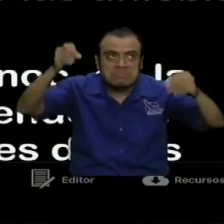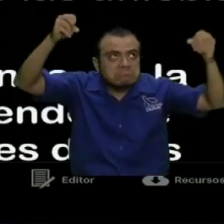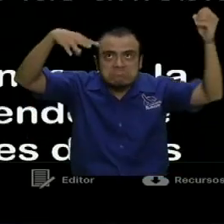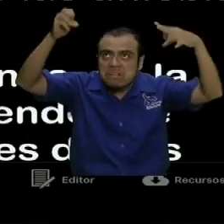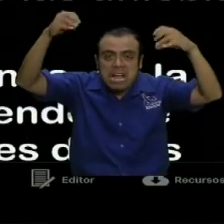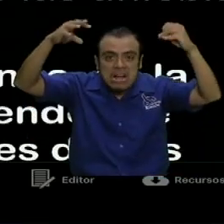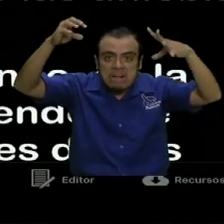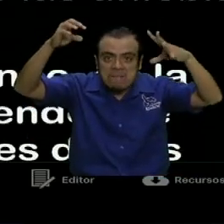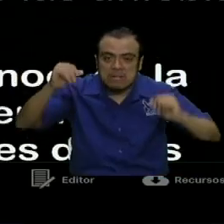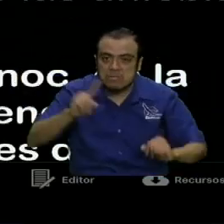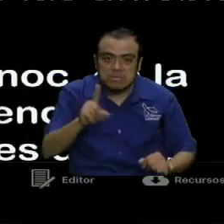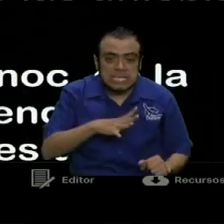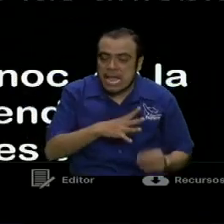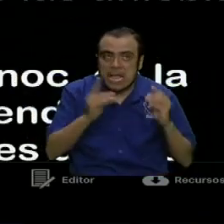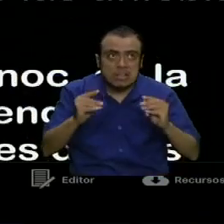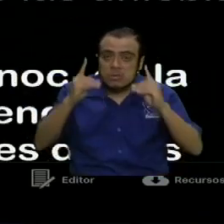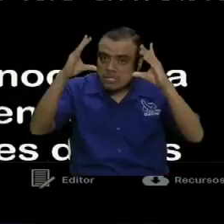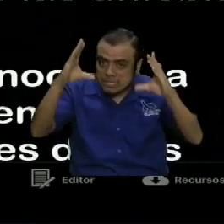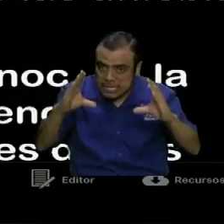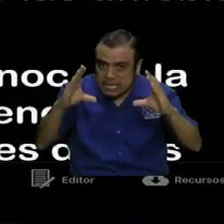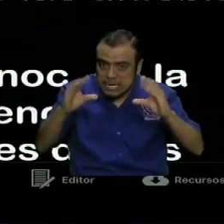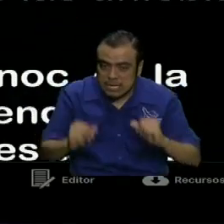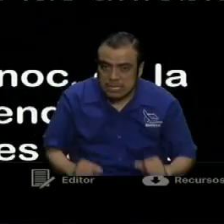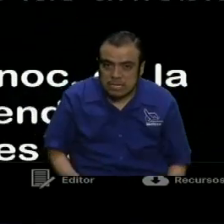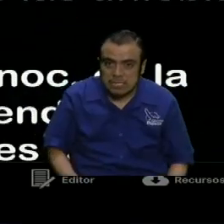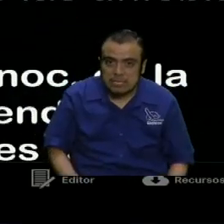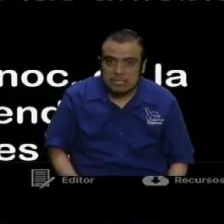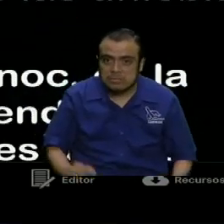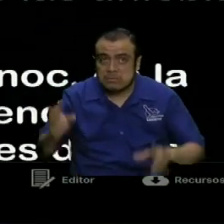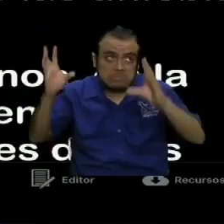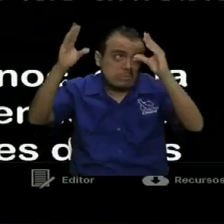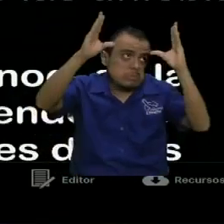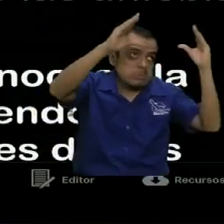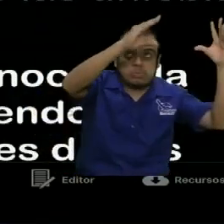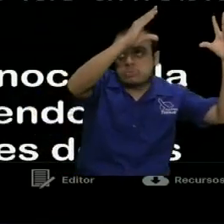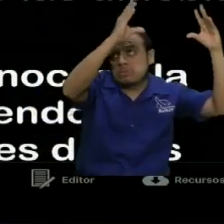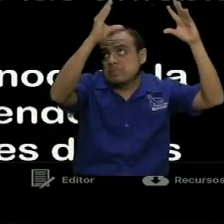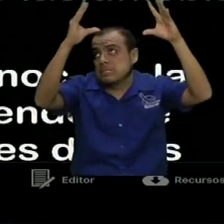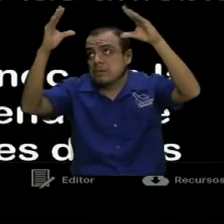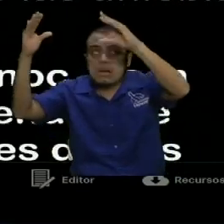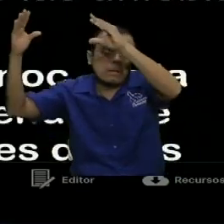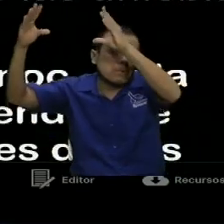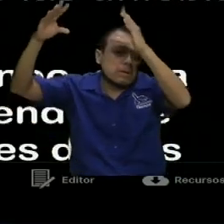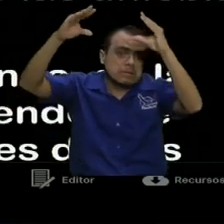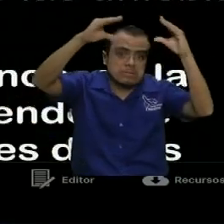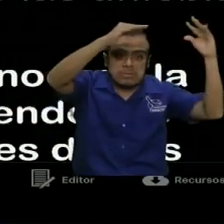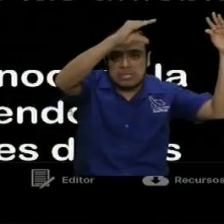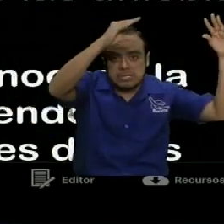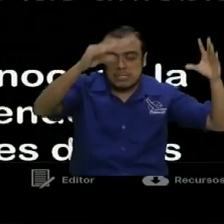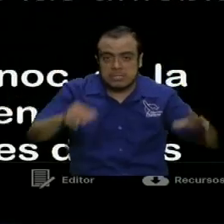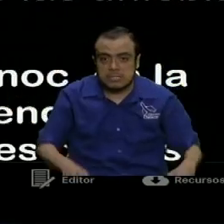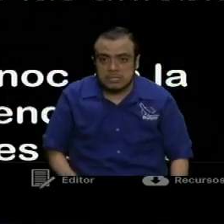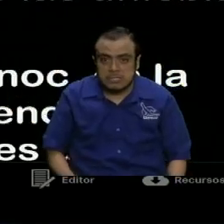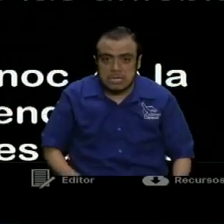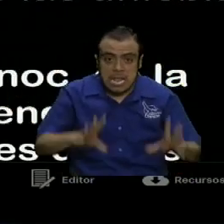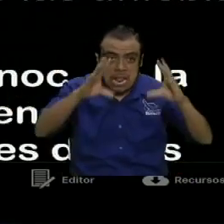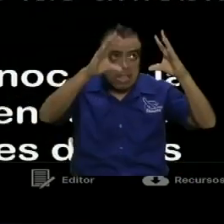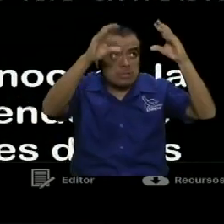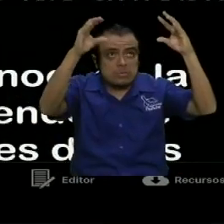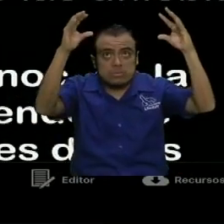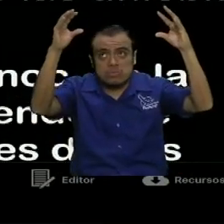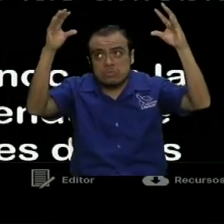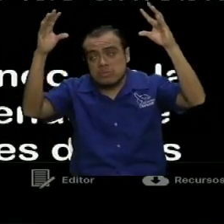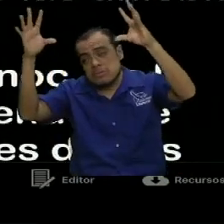no tienen doctrina, entonces aparece cualquier viento y se van para allá. Aparece cualquier viento de